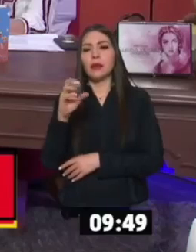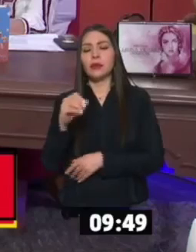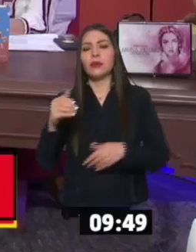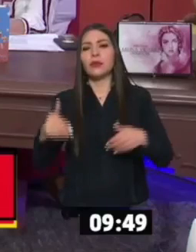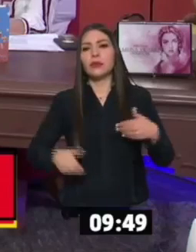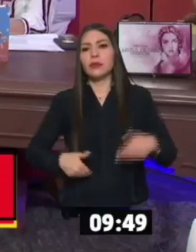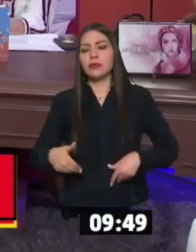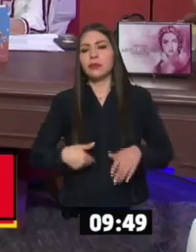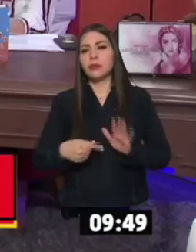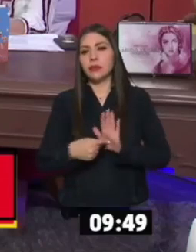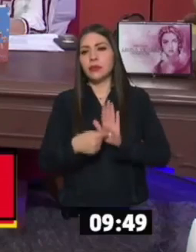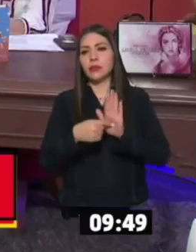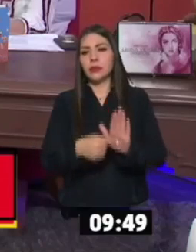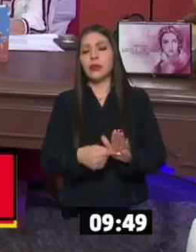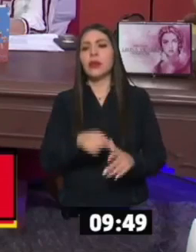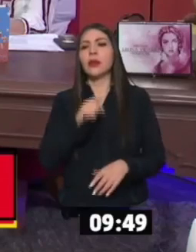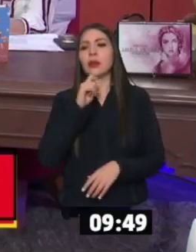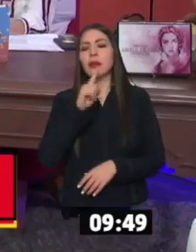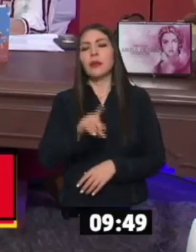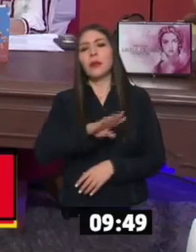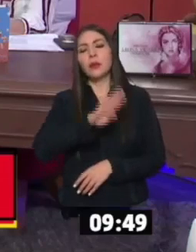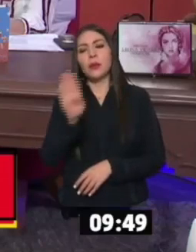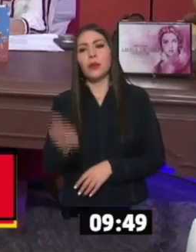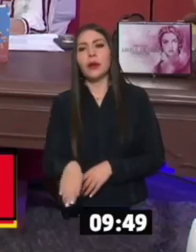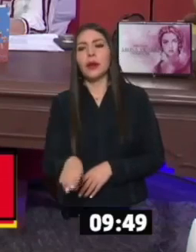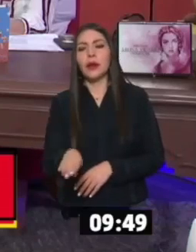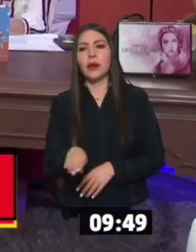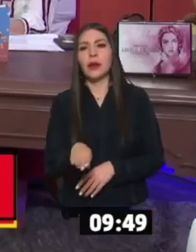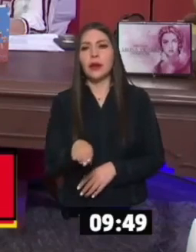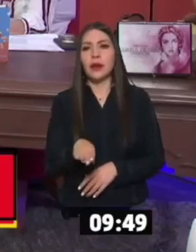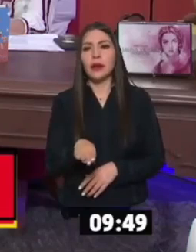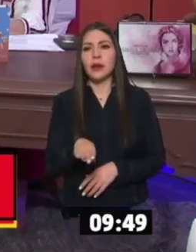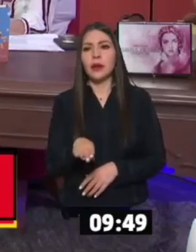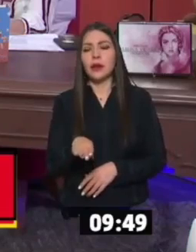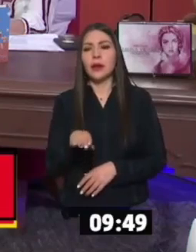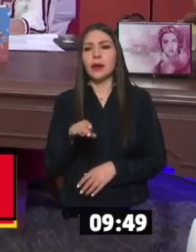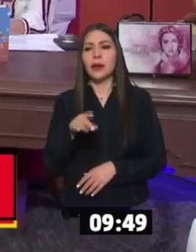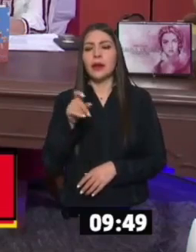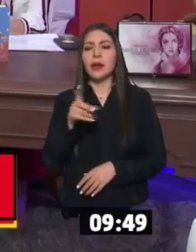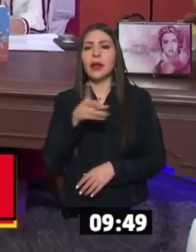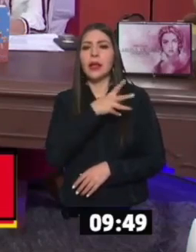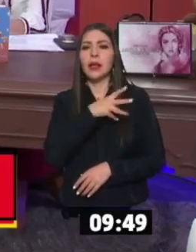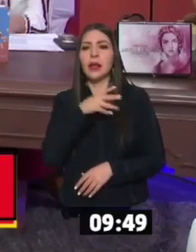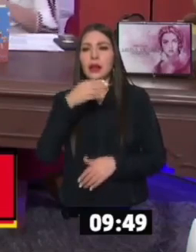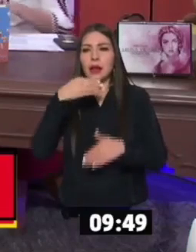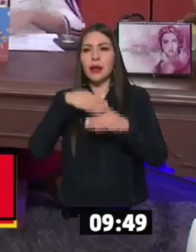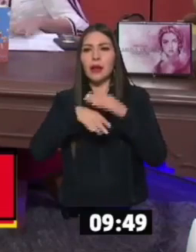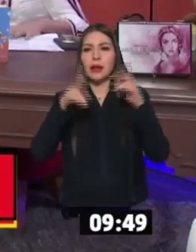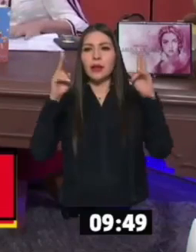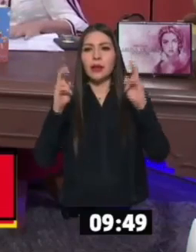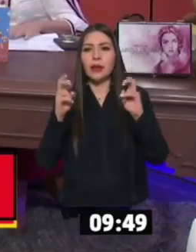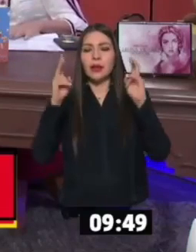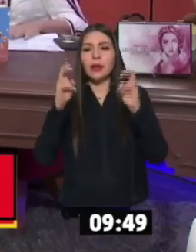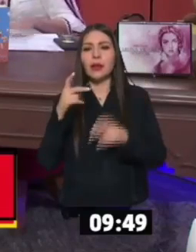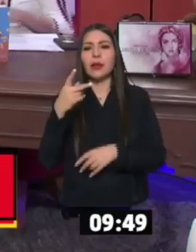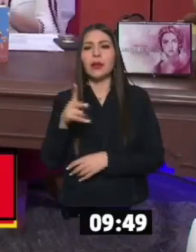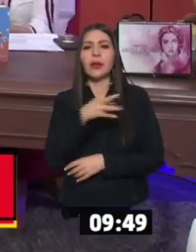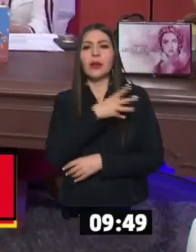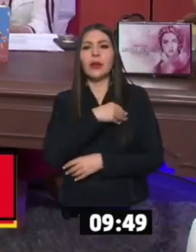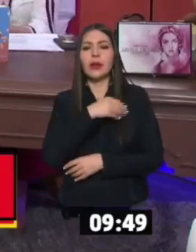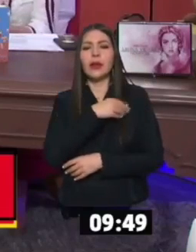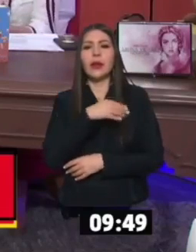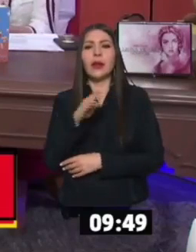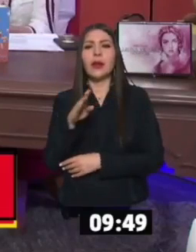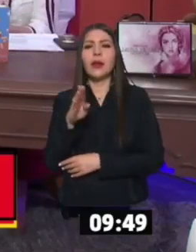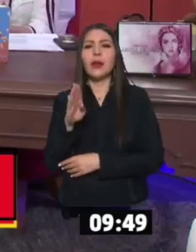Ochoa se muere en el set de El Cuervo, el hijo de Bruce Lee, Brandon Lee.